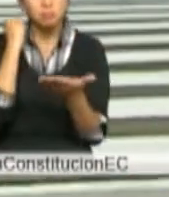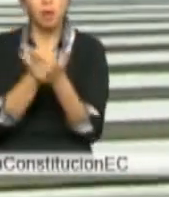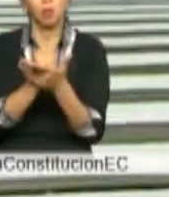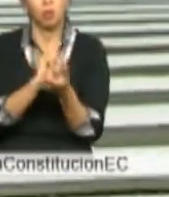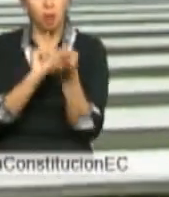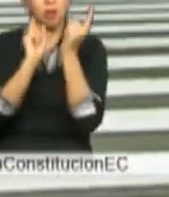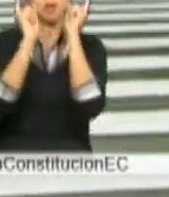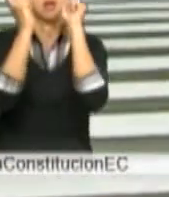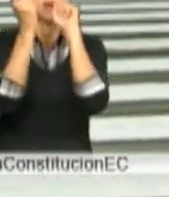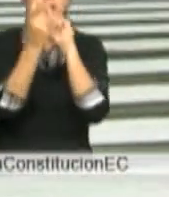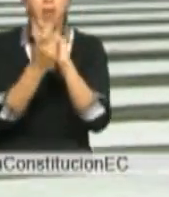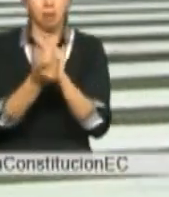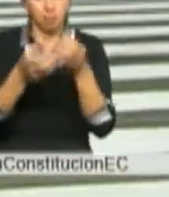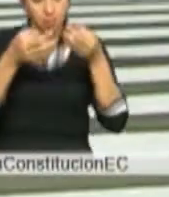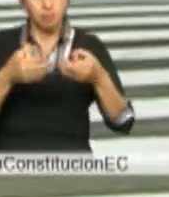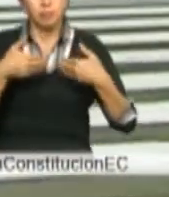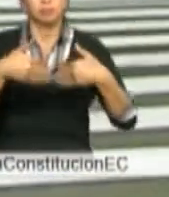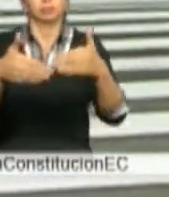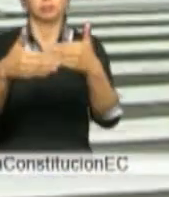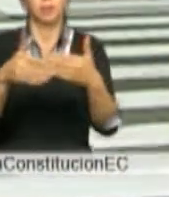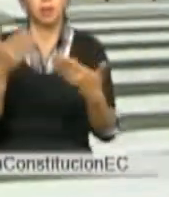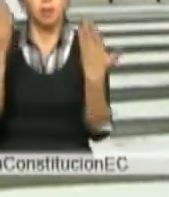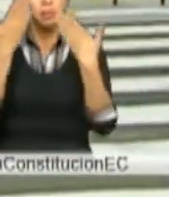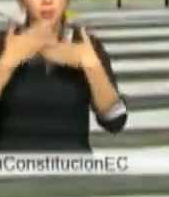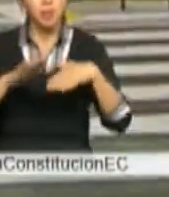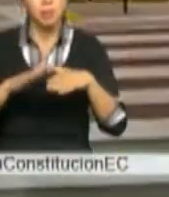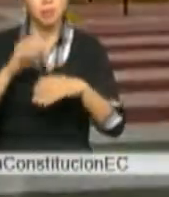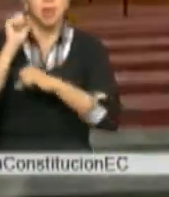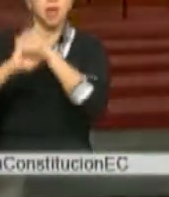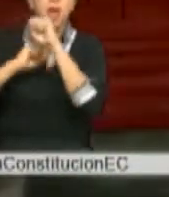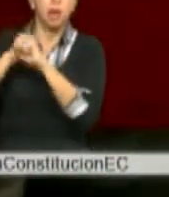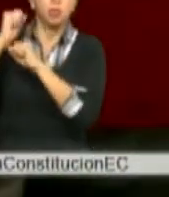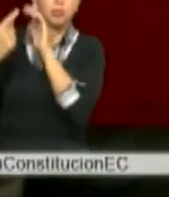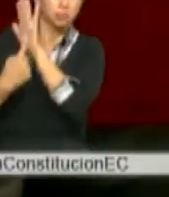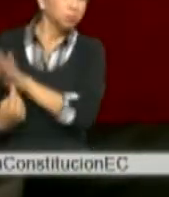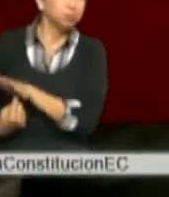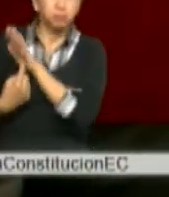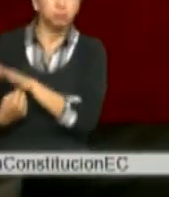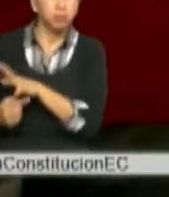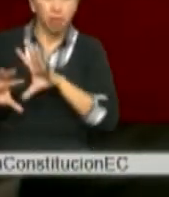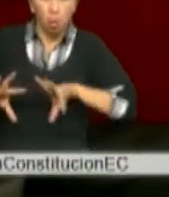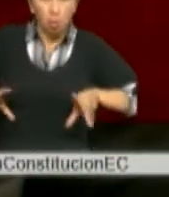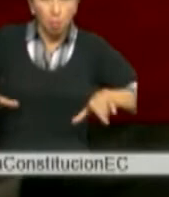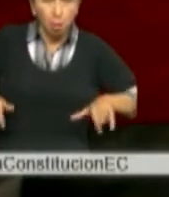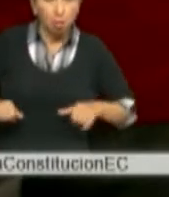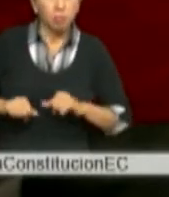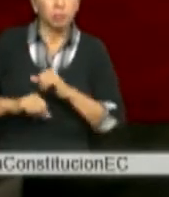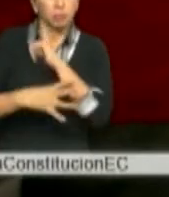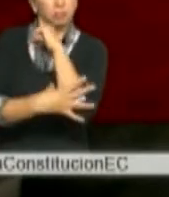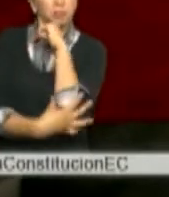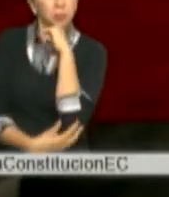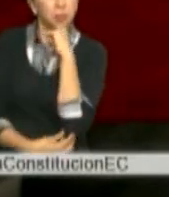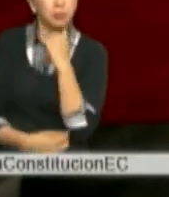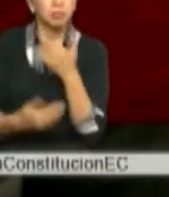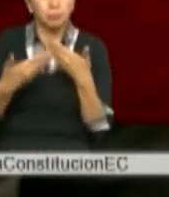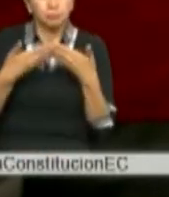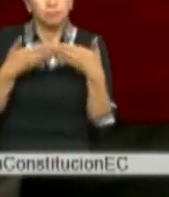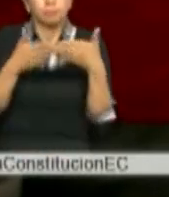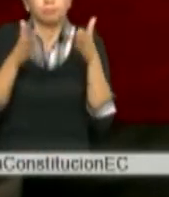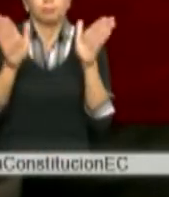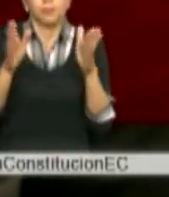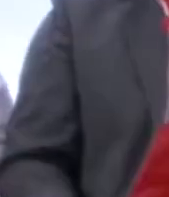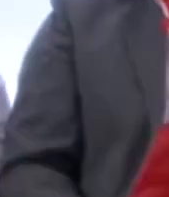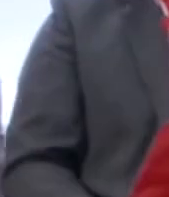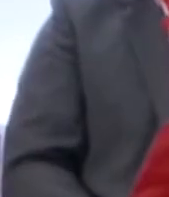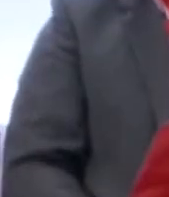1897 a 1901 y de 1906 a 1911. Sostuvo que la nueva carta magna garantiza derechos